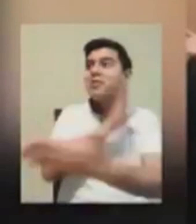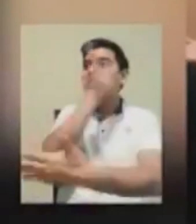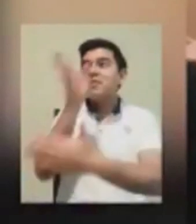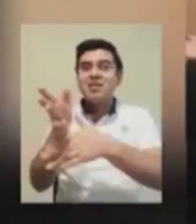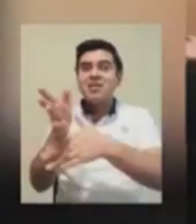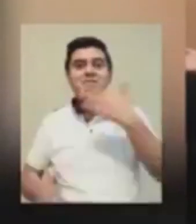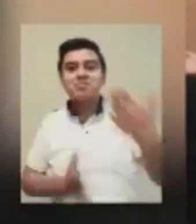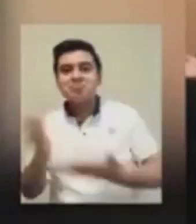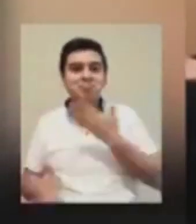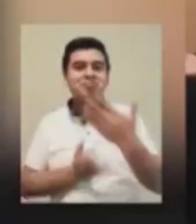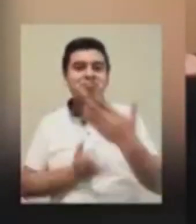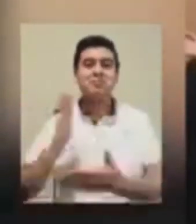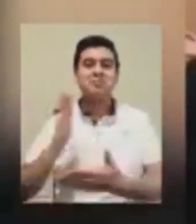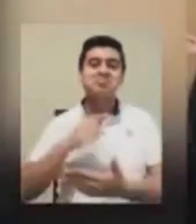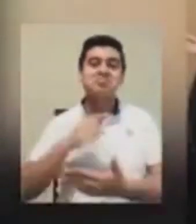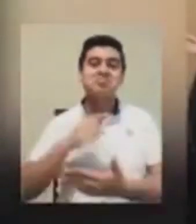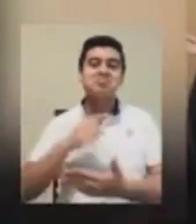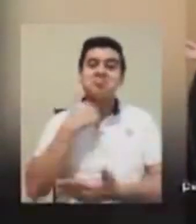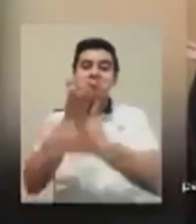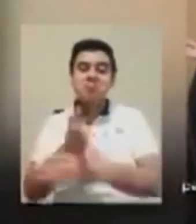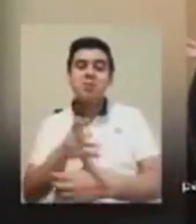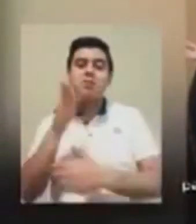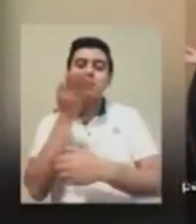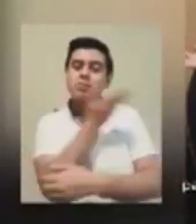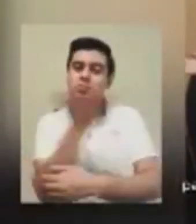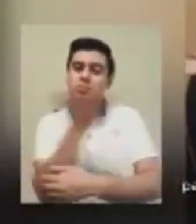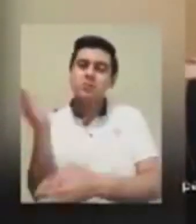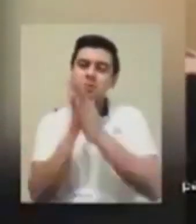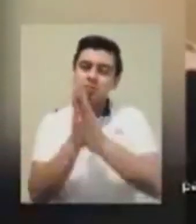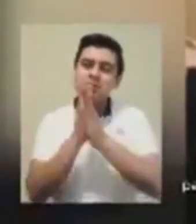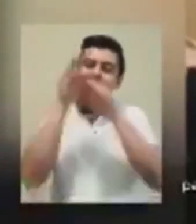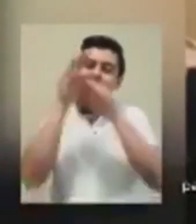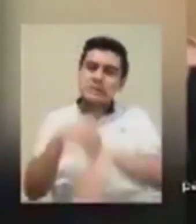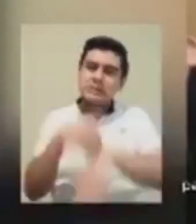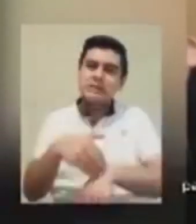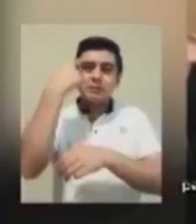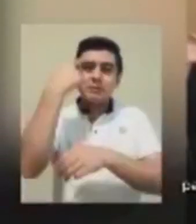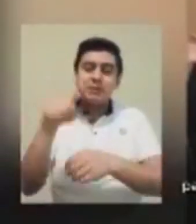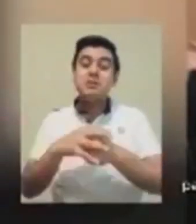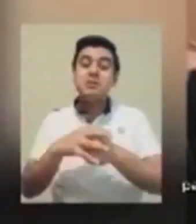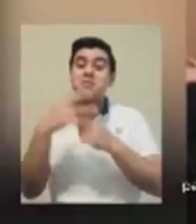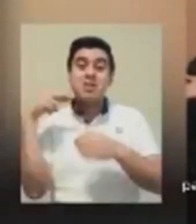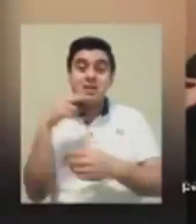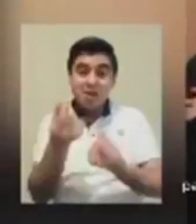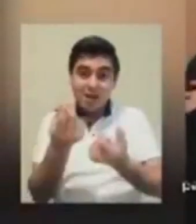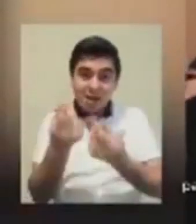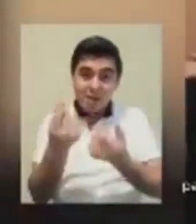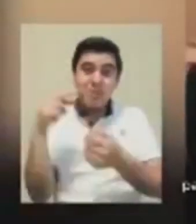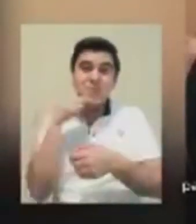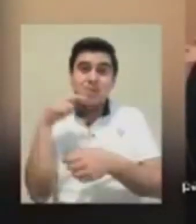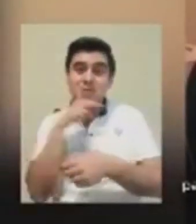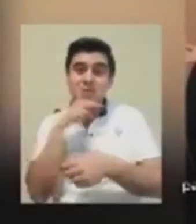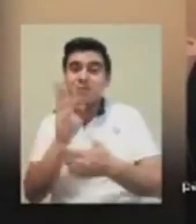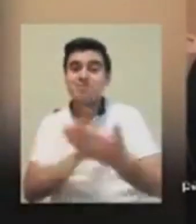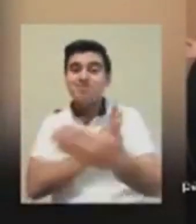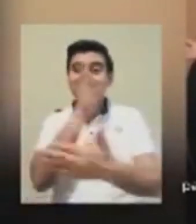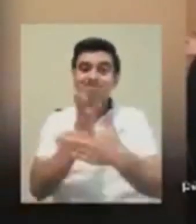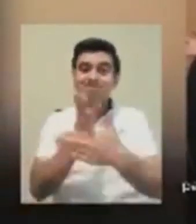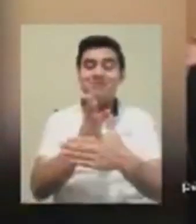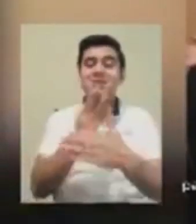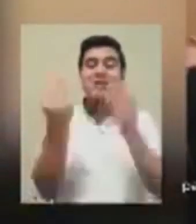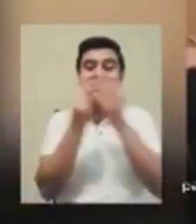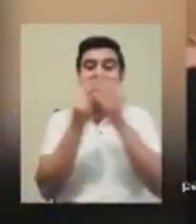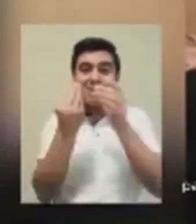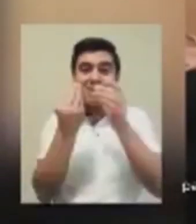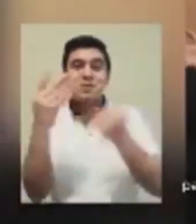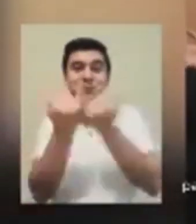bailar. Ya quiero salir así que todas deben portarse bien y no salir para que pronto podamos